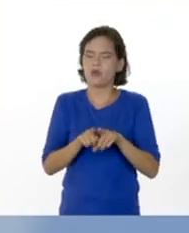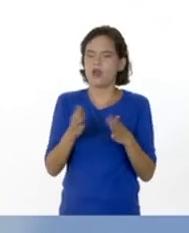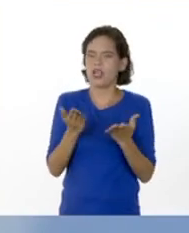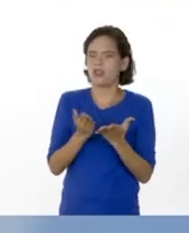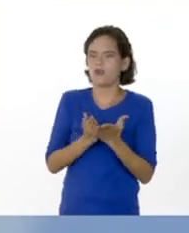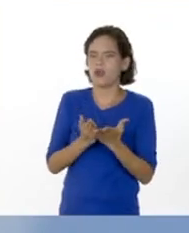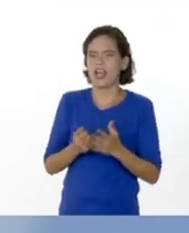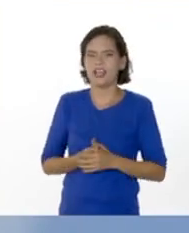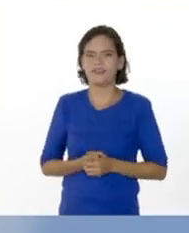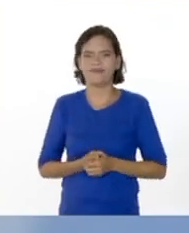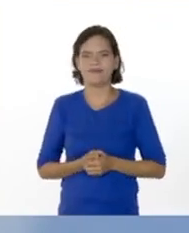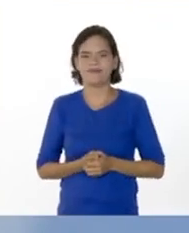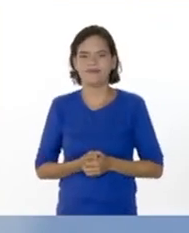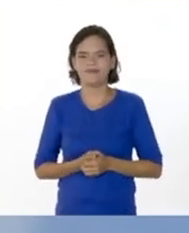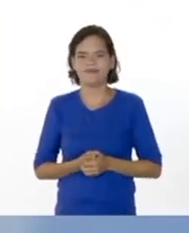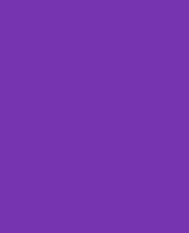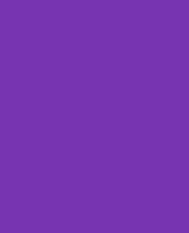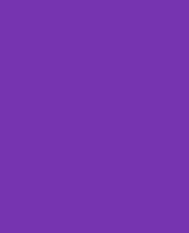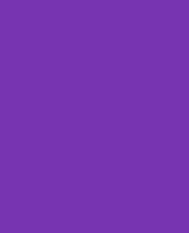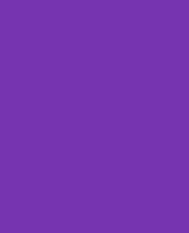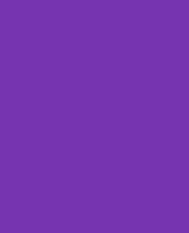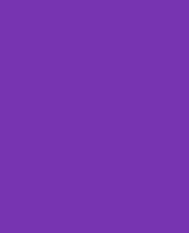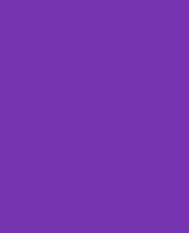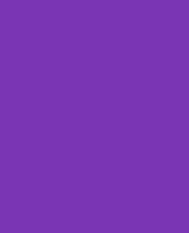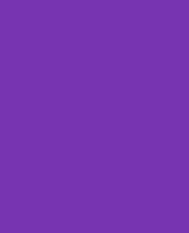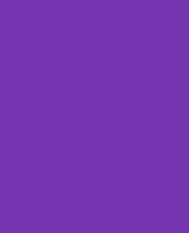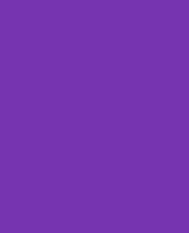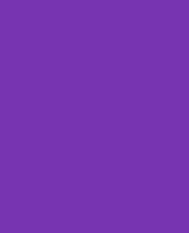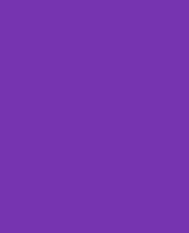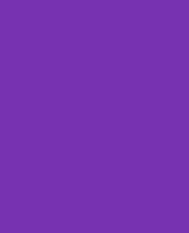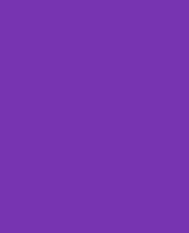Familia Una Escuela. ¡Chao! ¡Gracias!